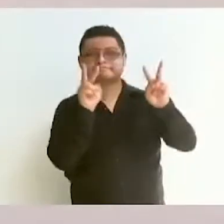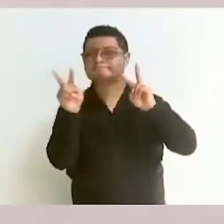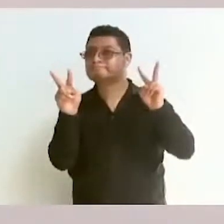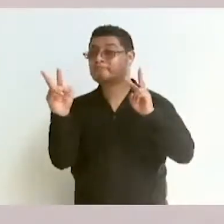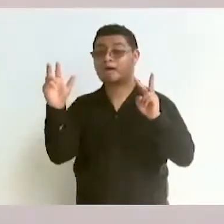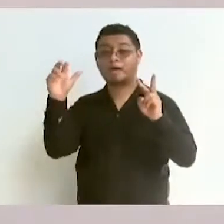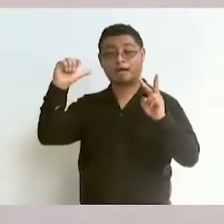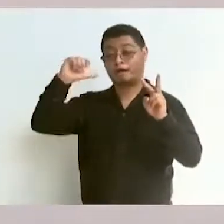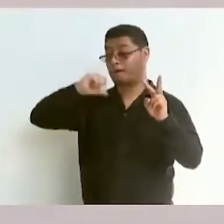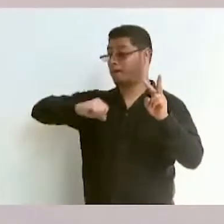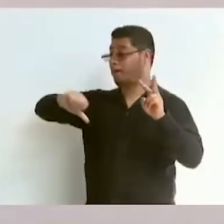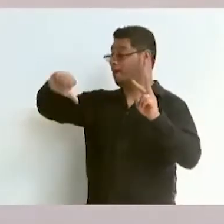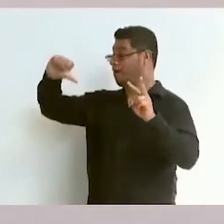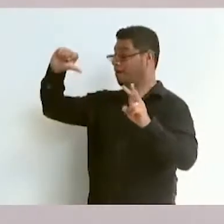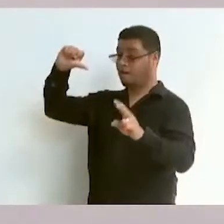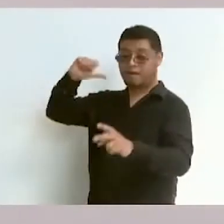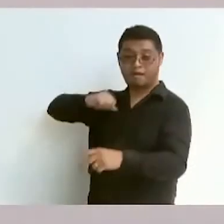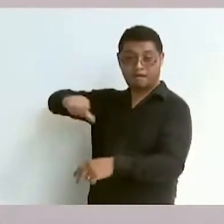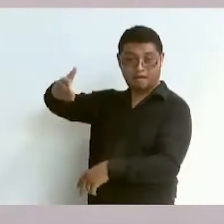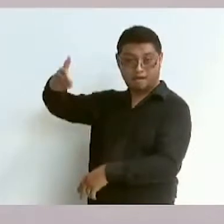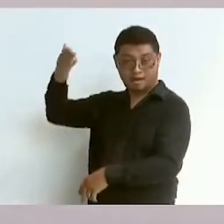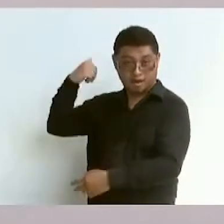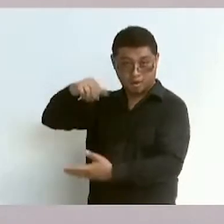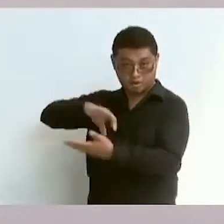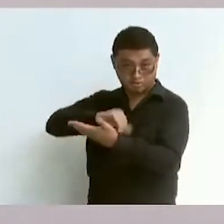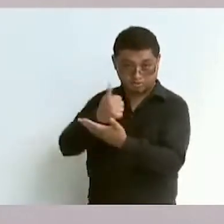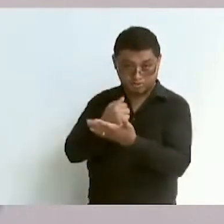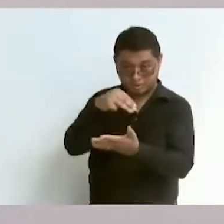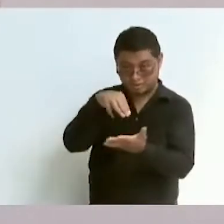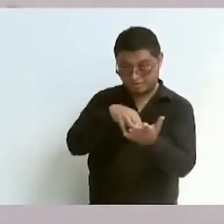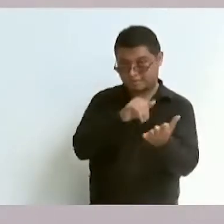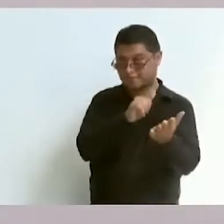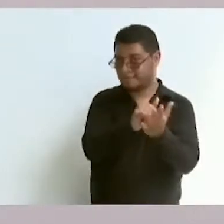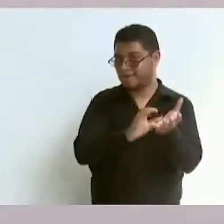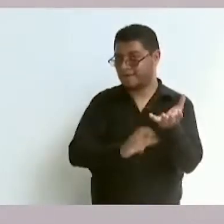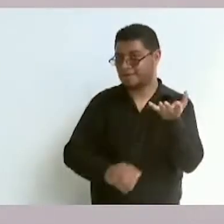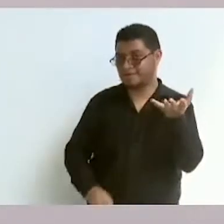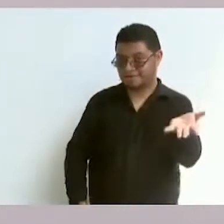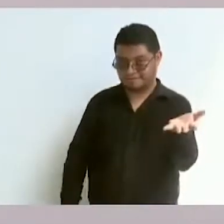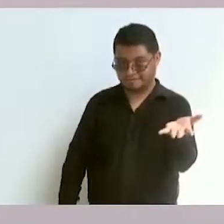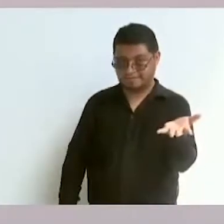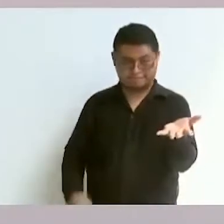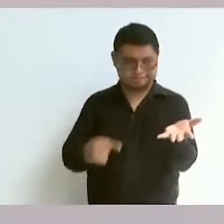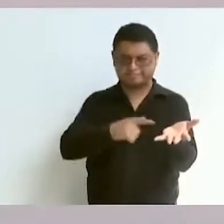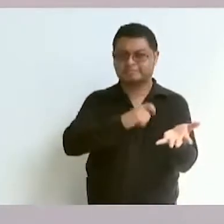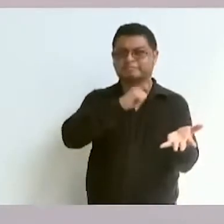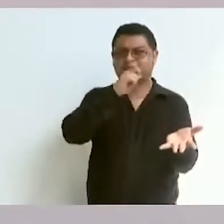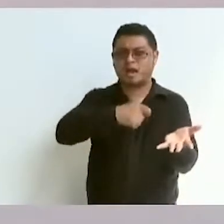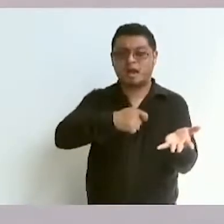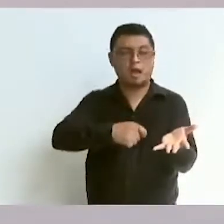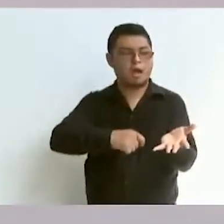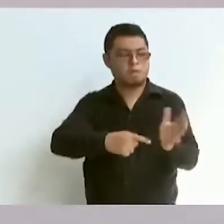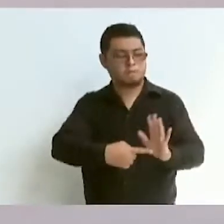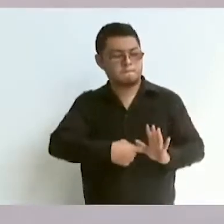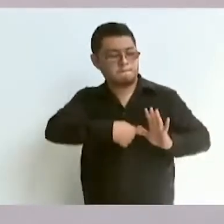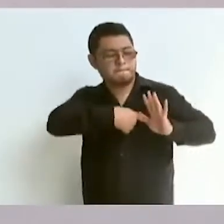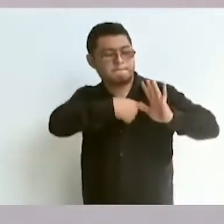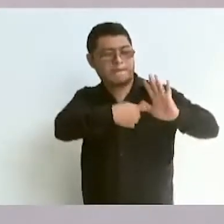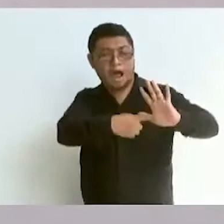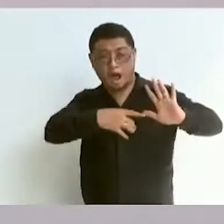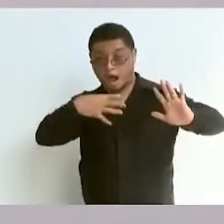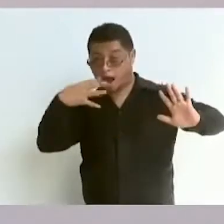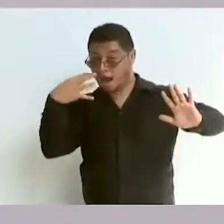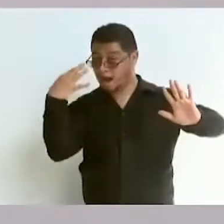Ángeles, y todas las instalaciones militares, para que el 21 de marzo del 2022 pueda ser inaugurado por completo.